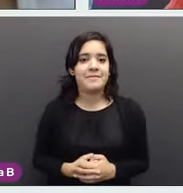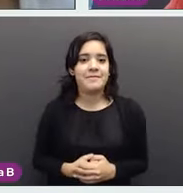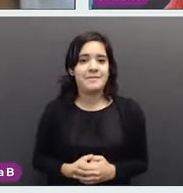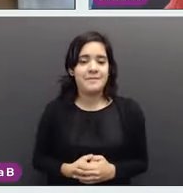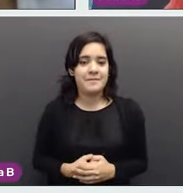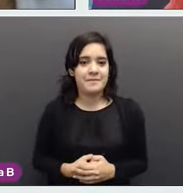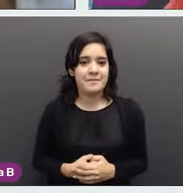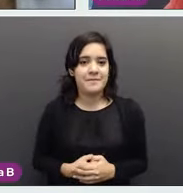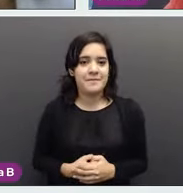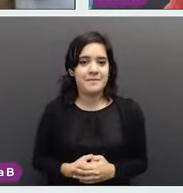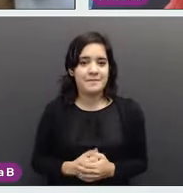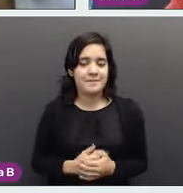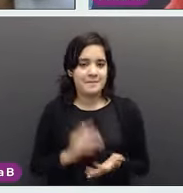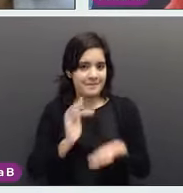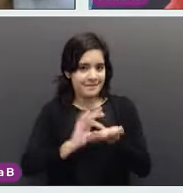Gracias. Gracias, doctora.